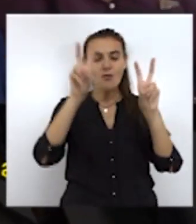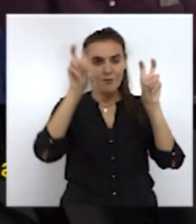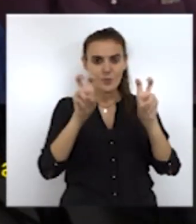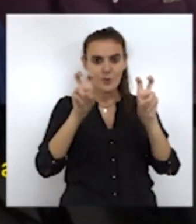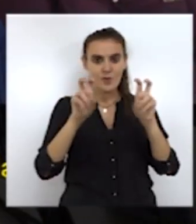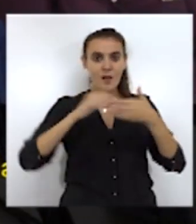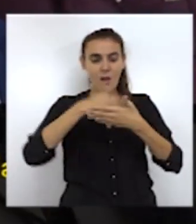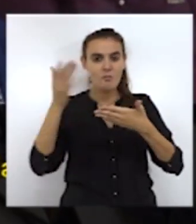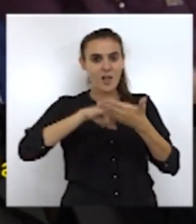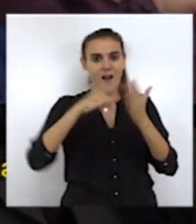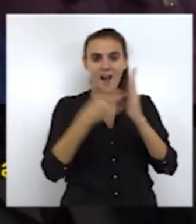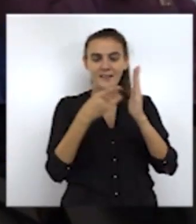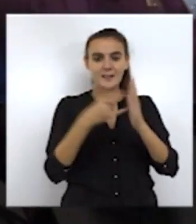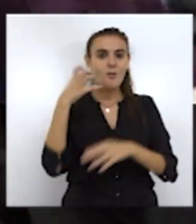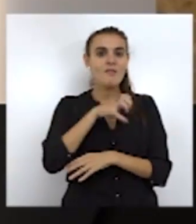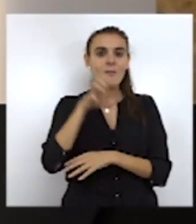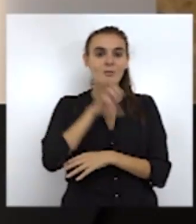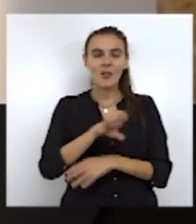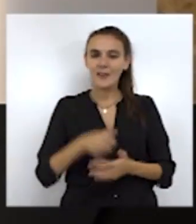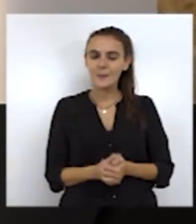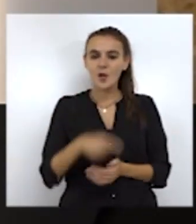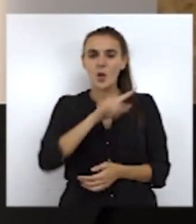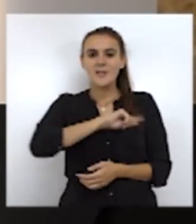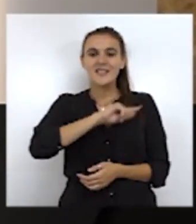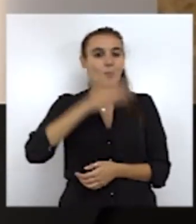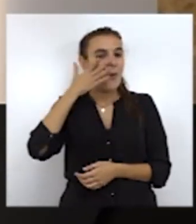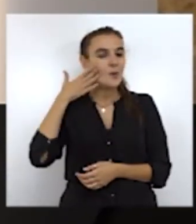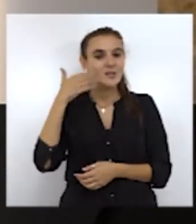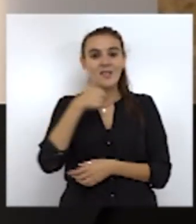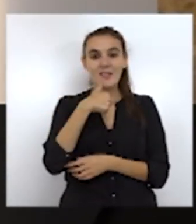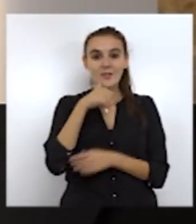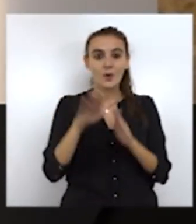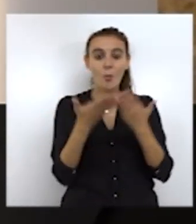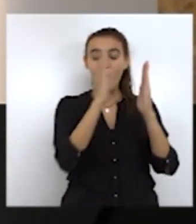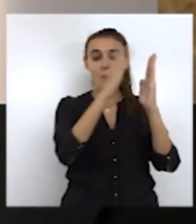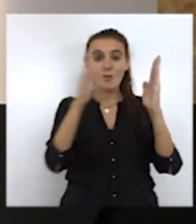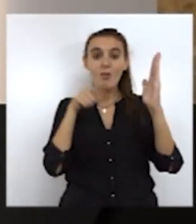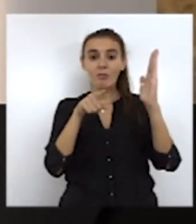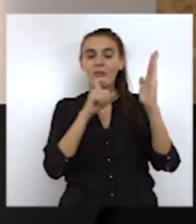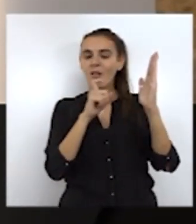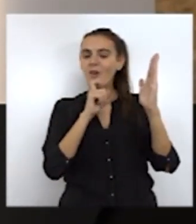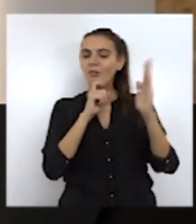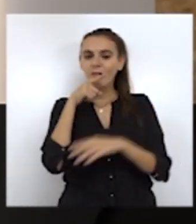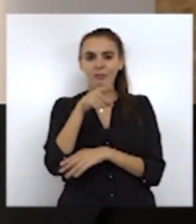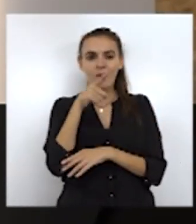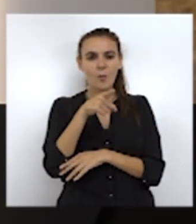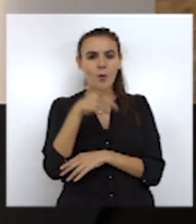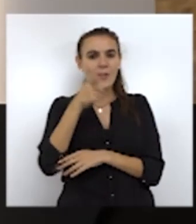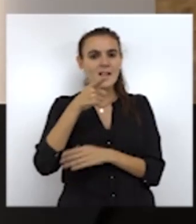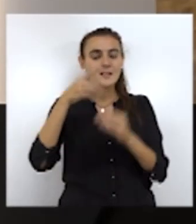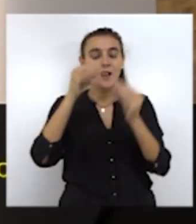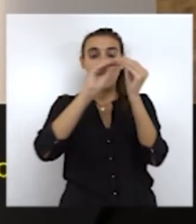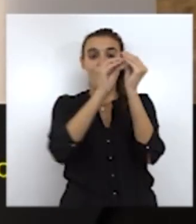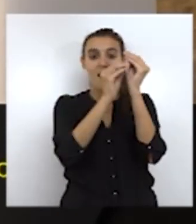desde el punto de vista de la arquitectura de vanguardia. Es un orgullo para toda la ciudad, es una biblioteca que, de por sí, es una joya